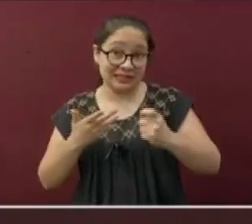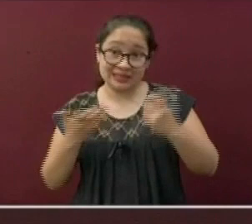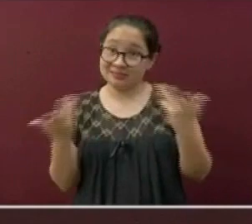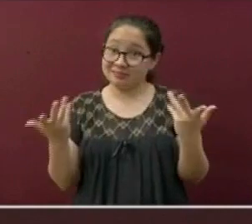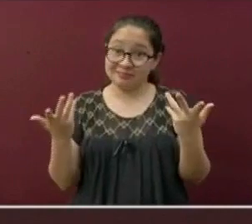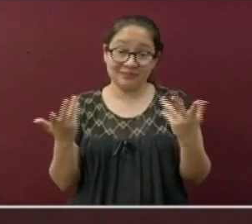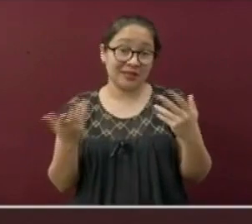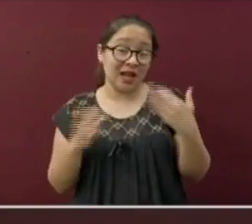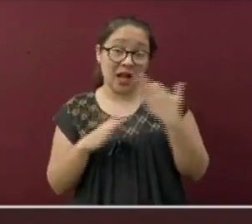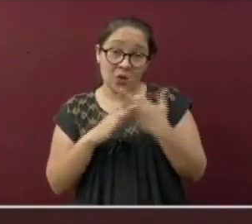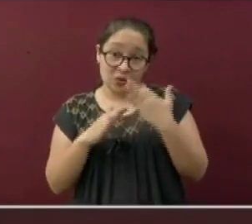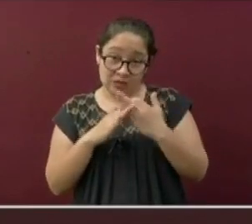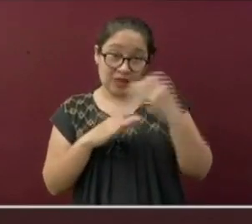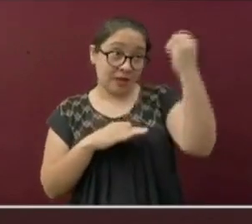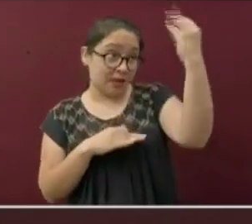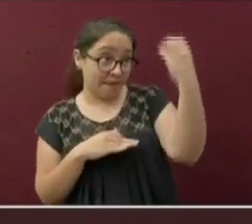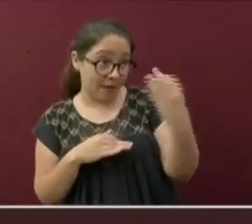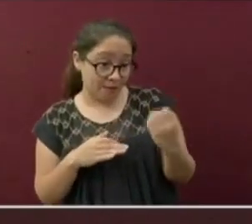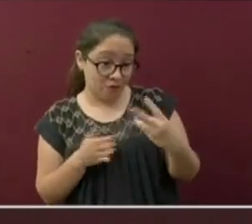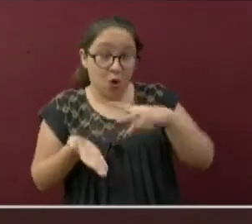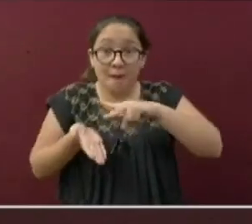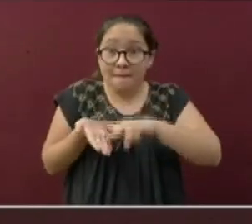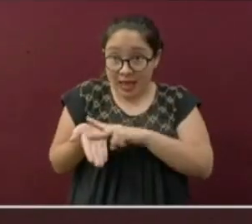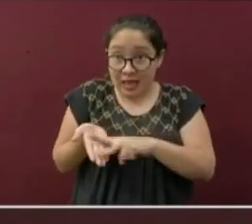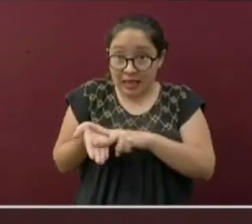semáforo verde, gracias a ustedes.